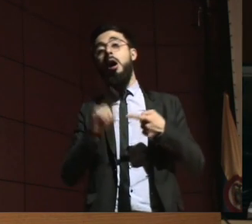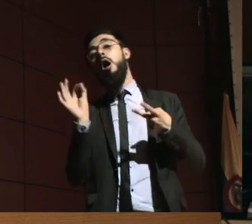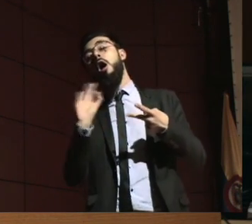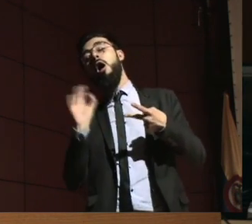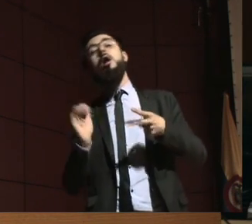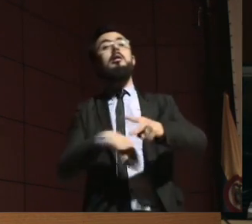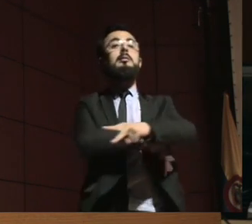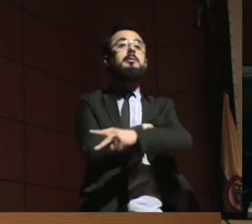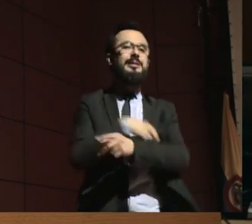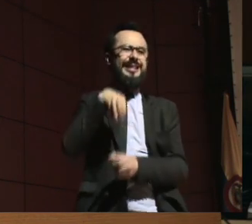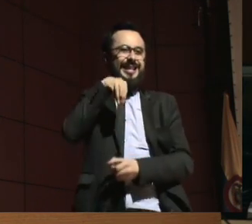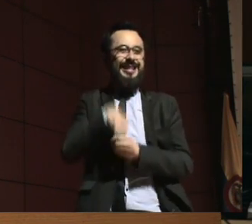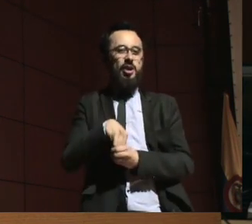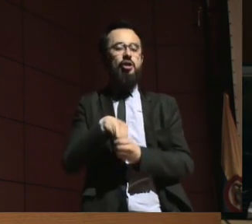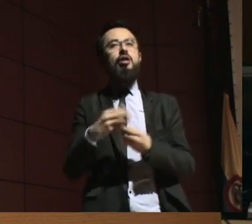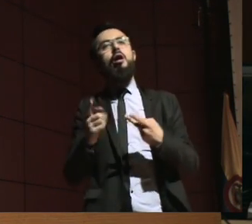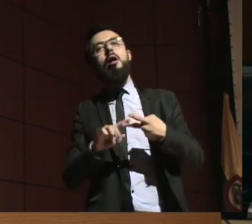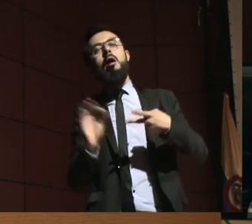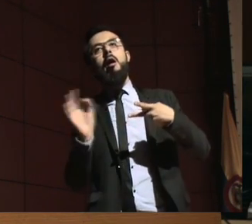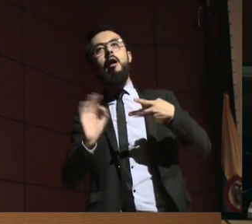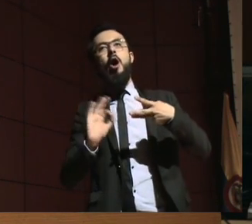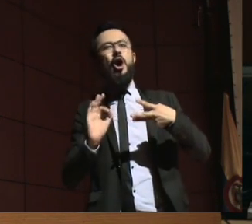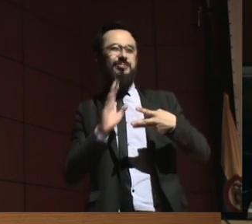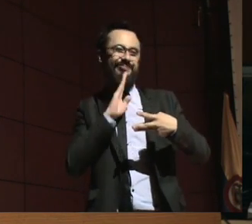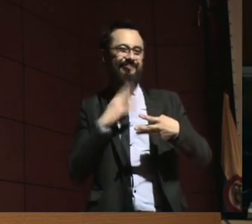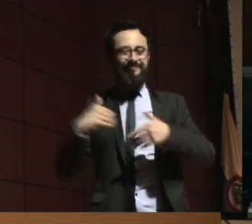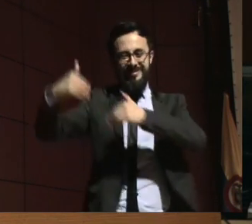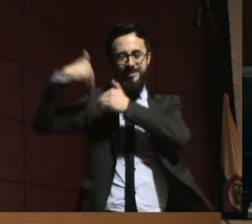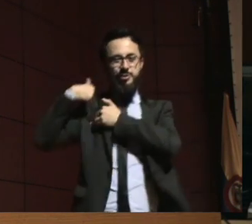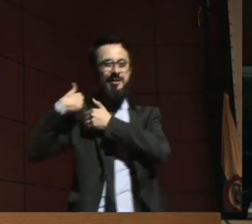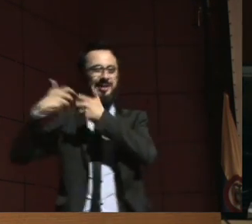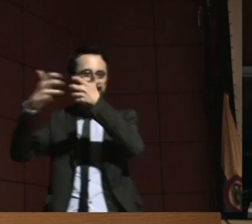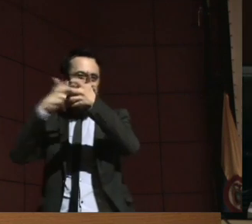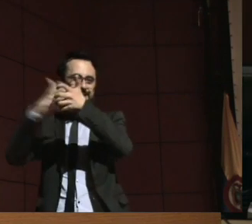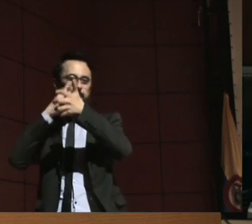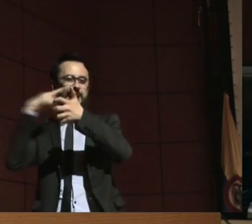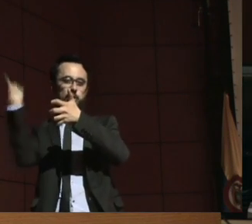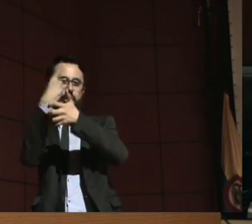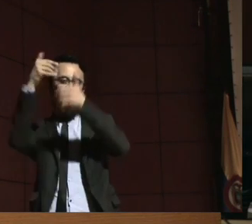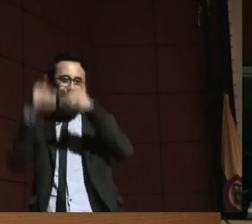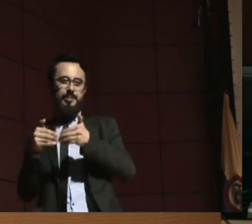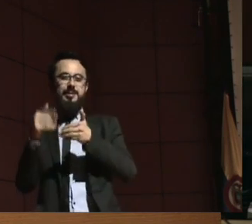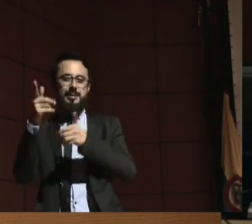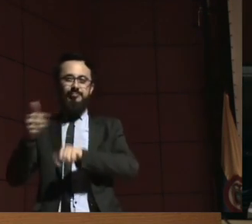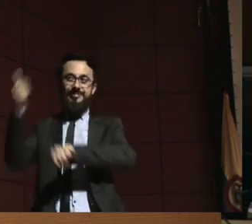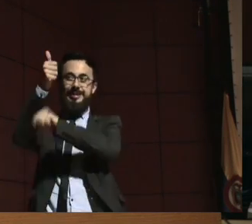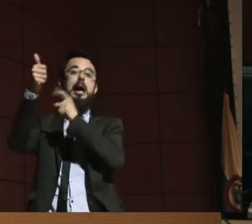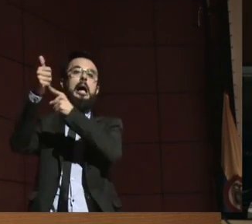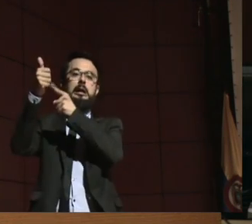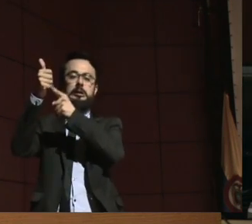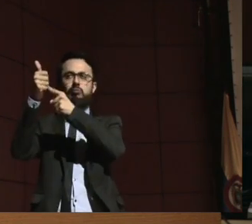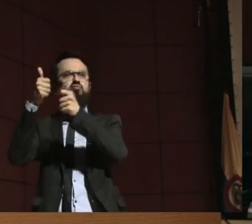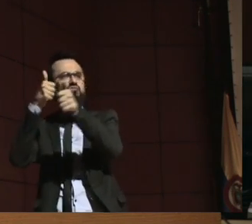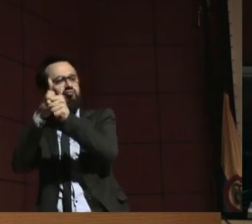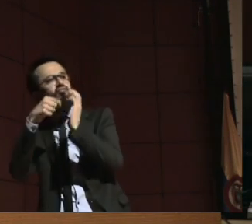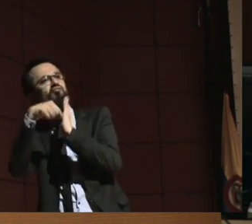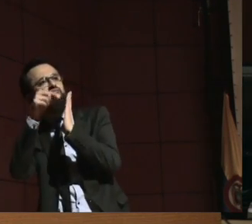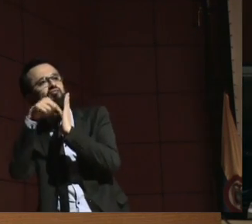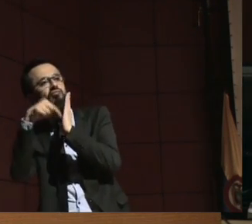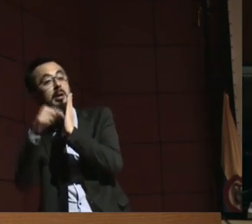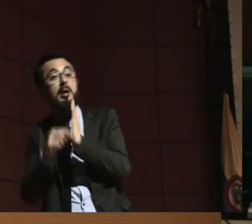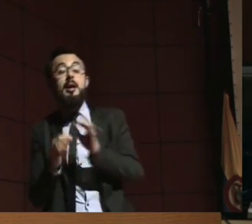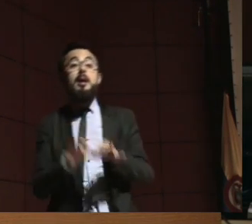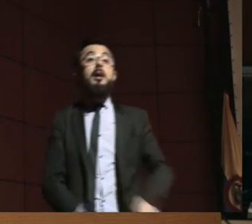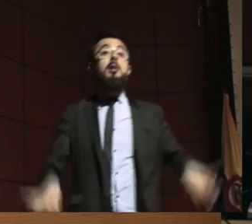quien quede dirigiendo estos caminos. Pero la idea es que sí sean entidades